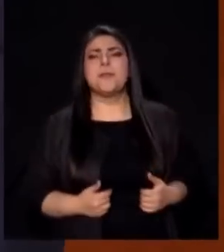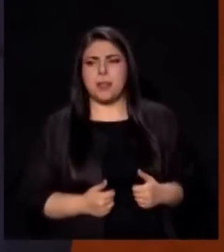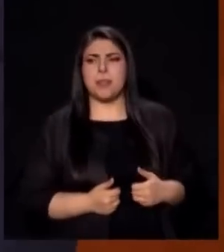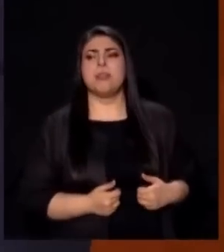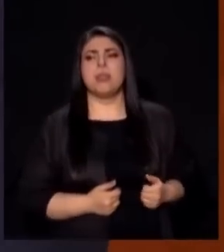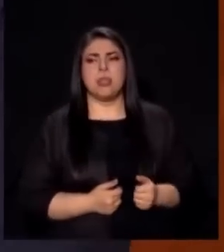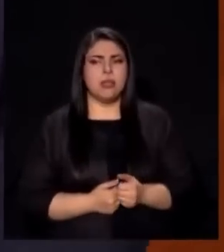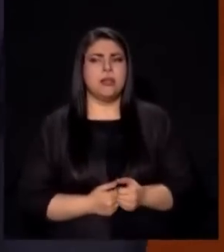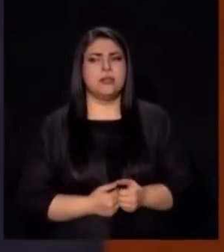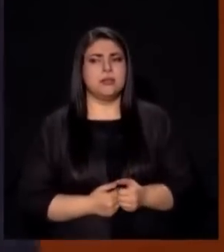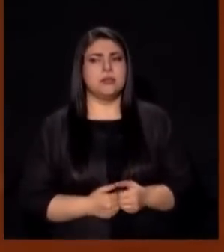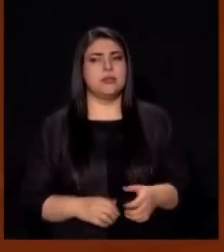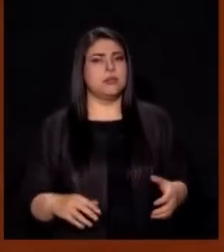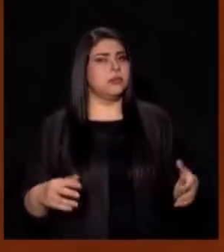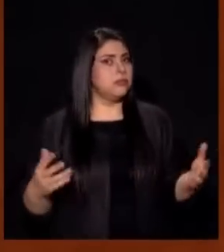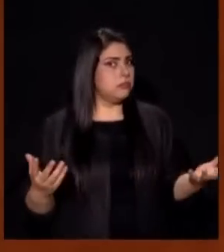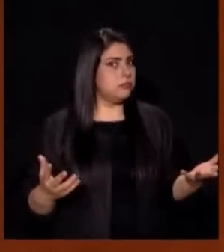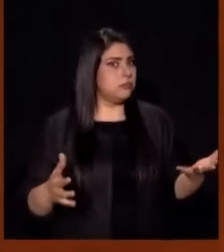Doce Es Número De Organización